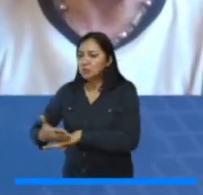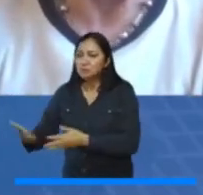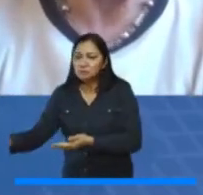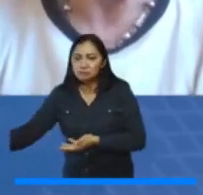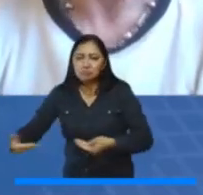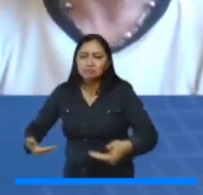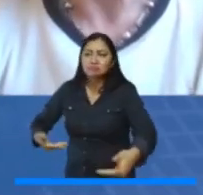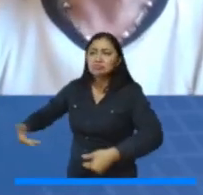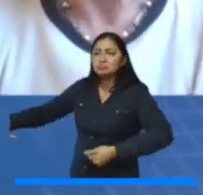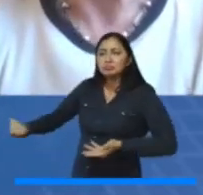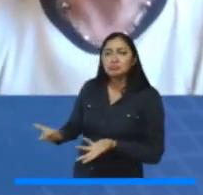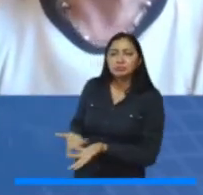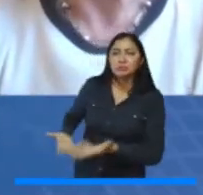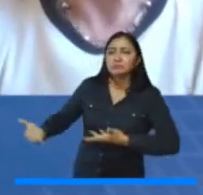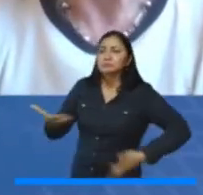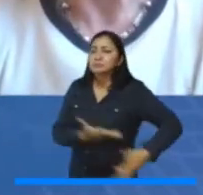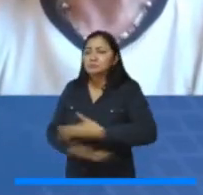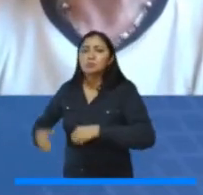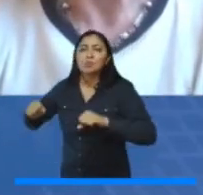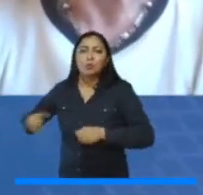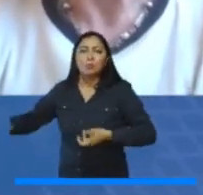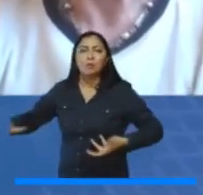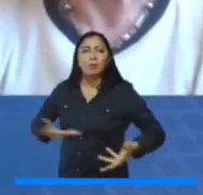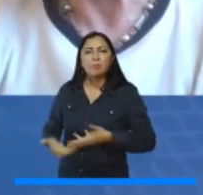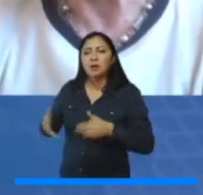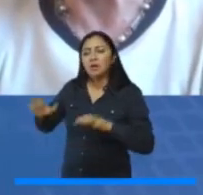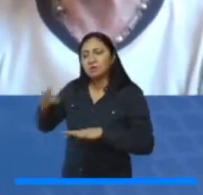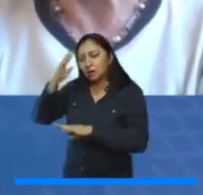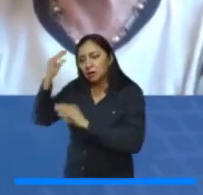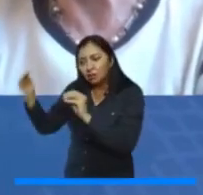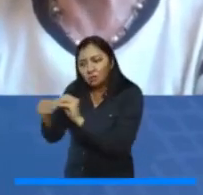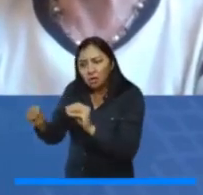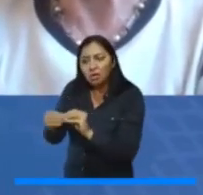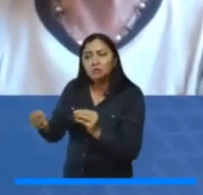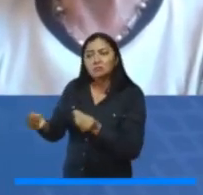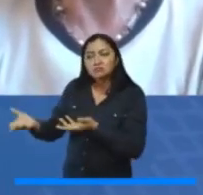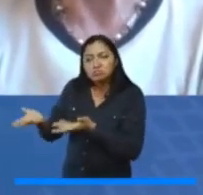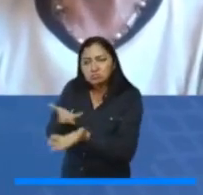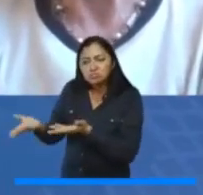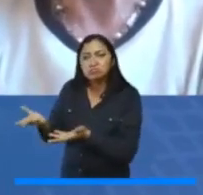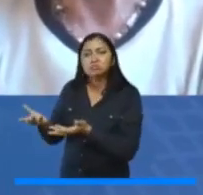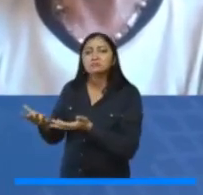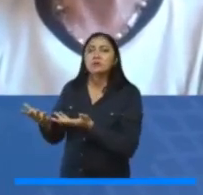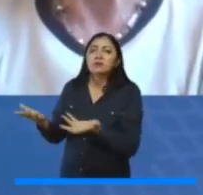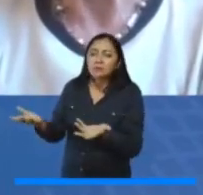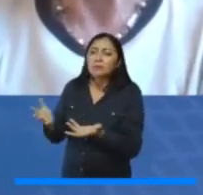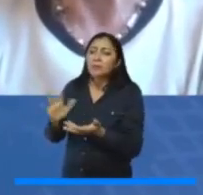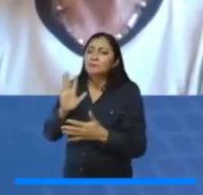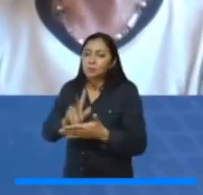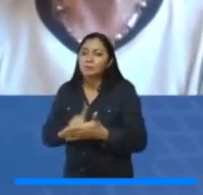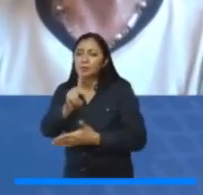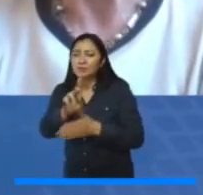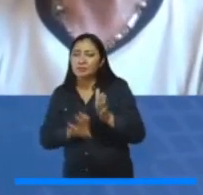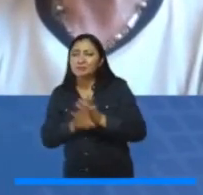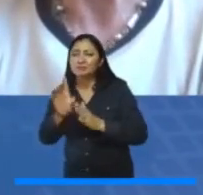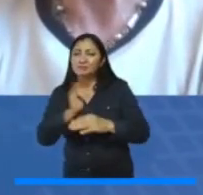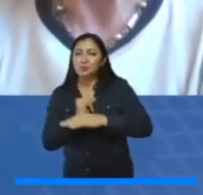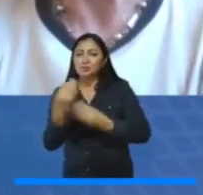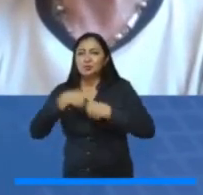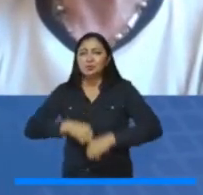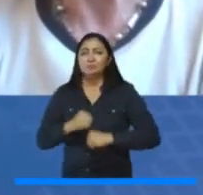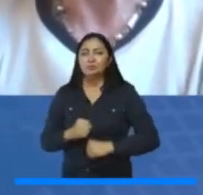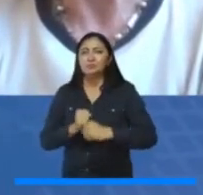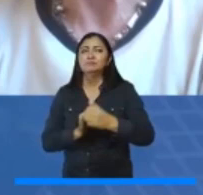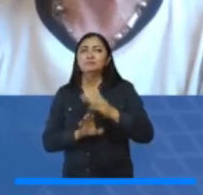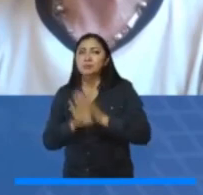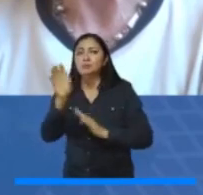crear, digamos, unos acuerdos alrededor de un proyecto de desarrollo institucional. Esa es